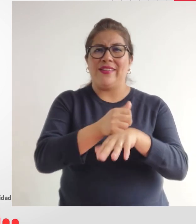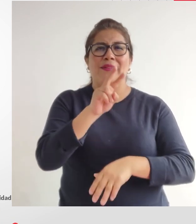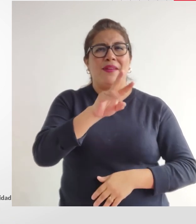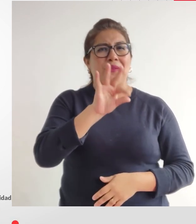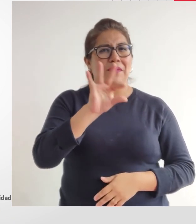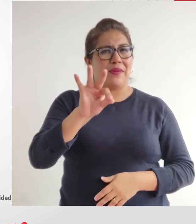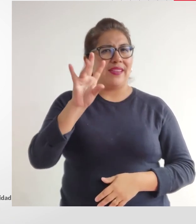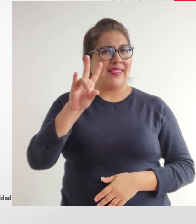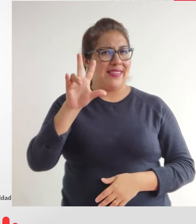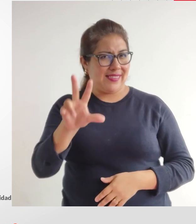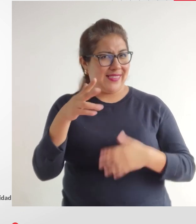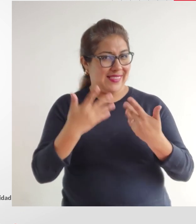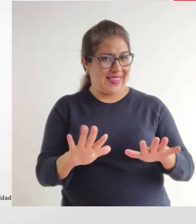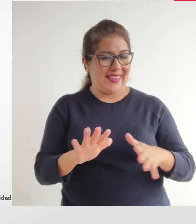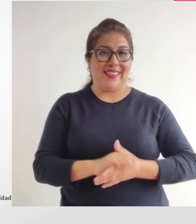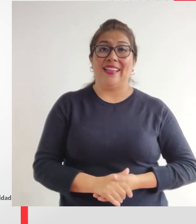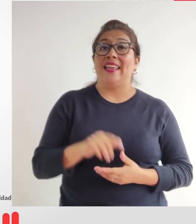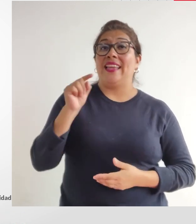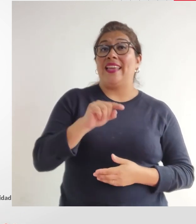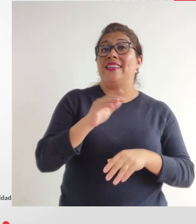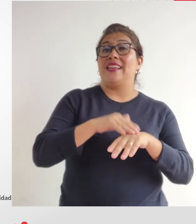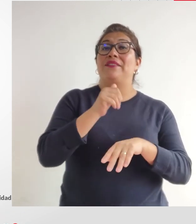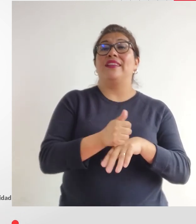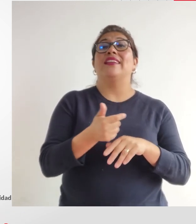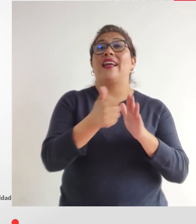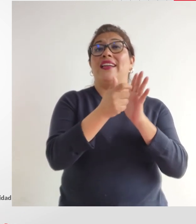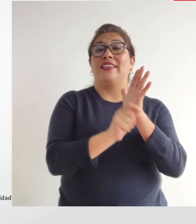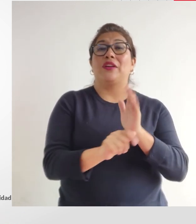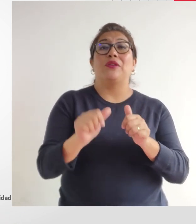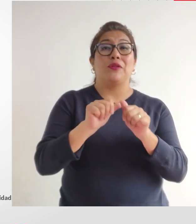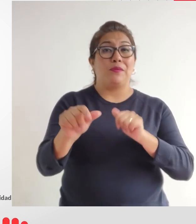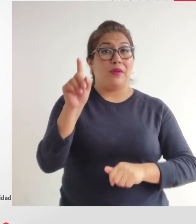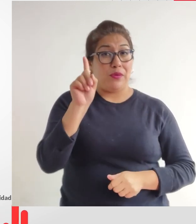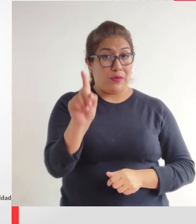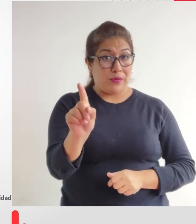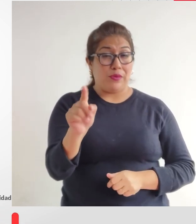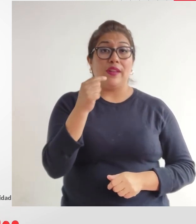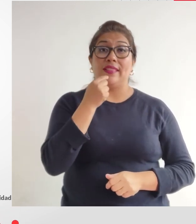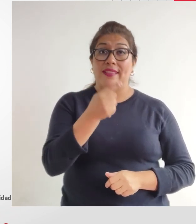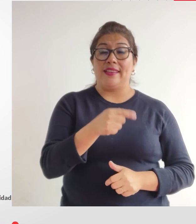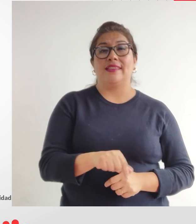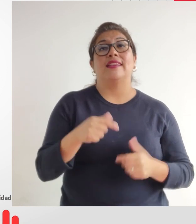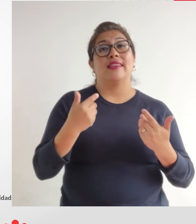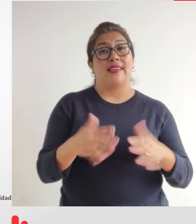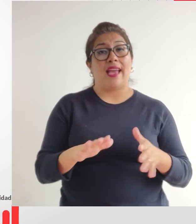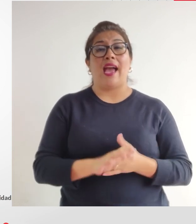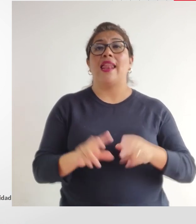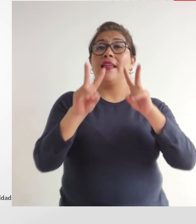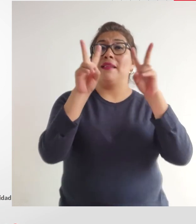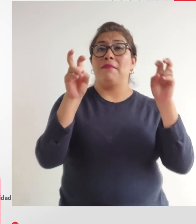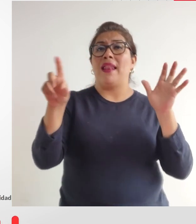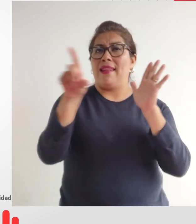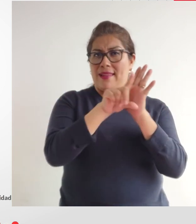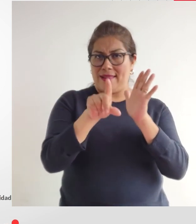en la Ley 29973, que establece en su artículo 1, que se establece el marco